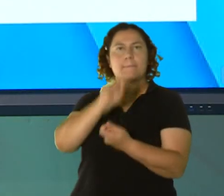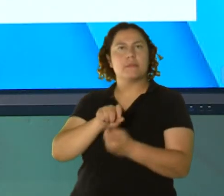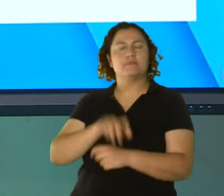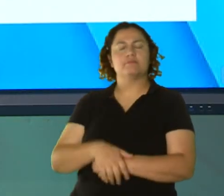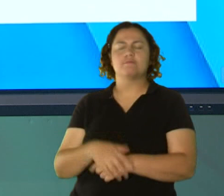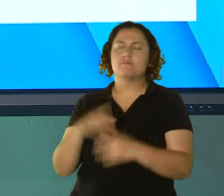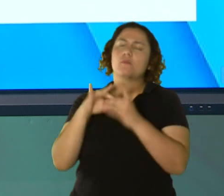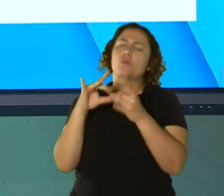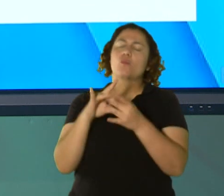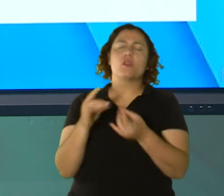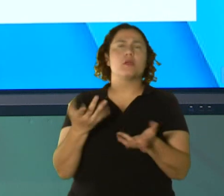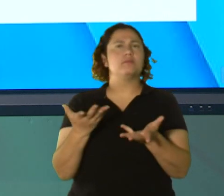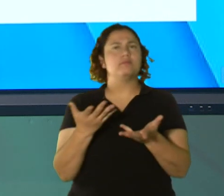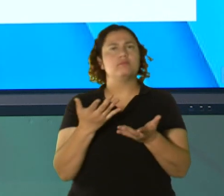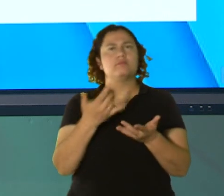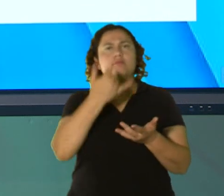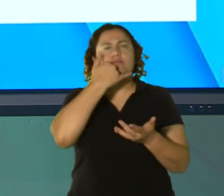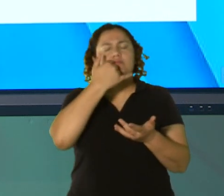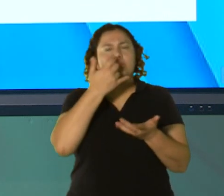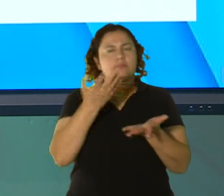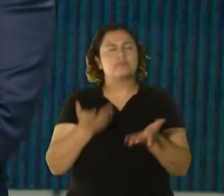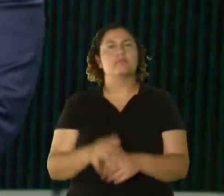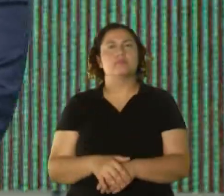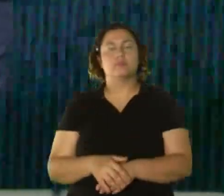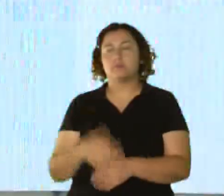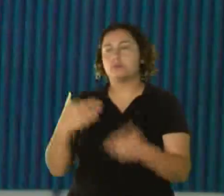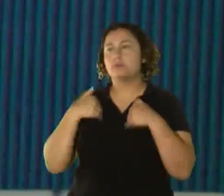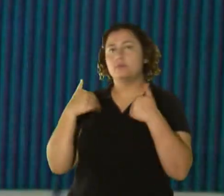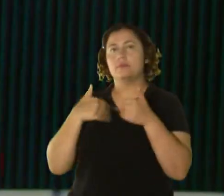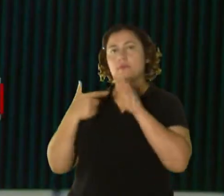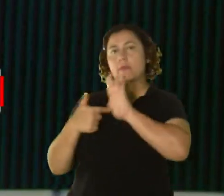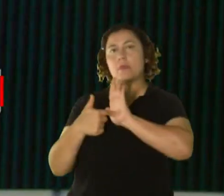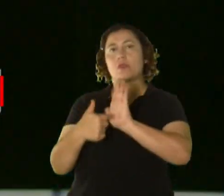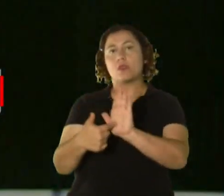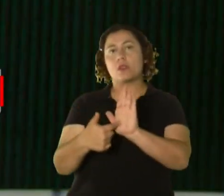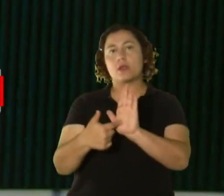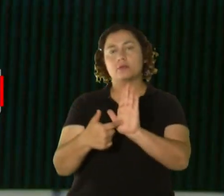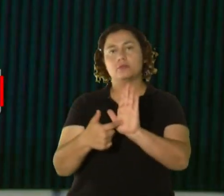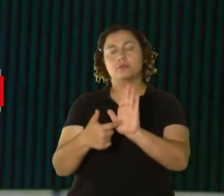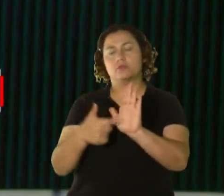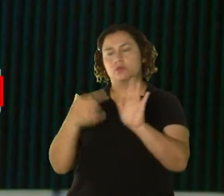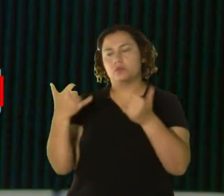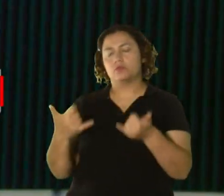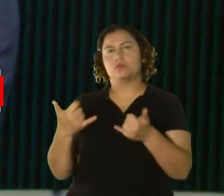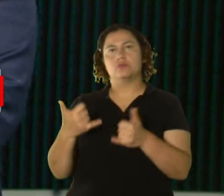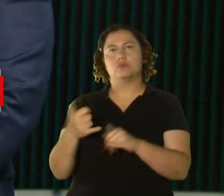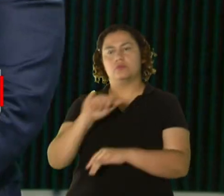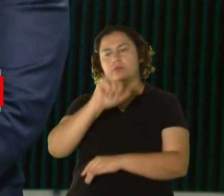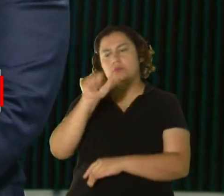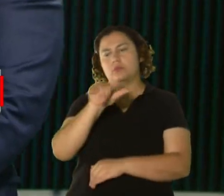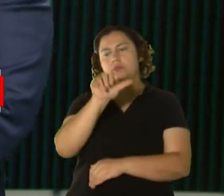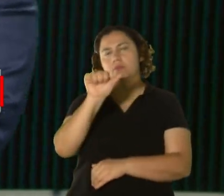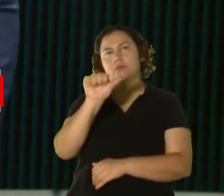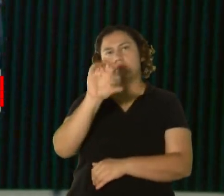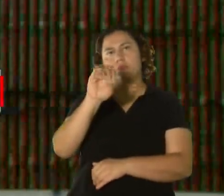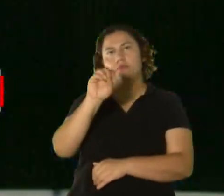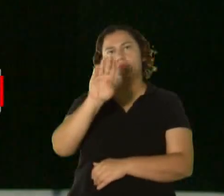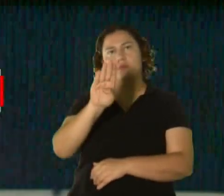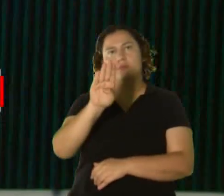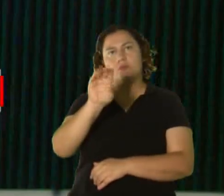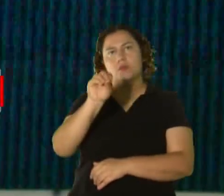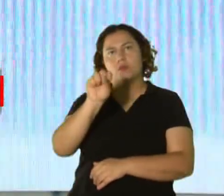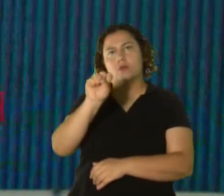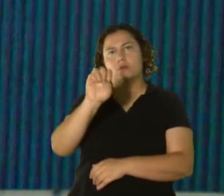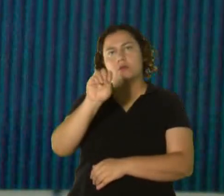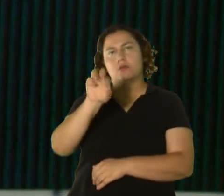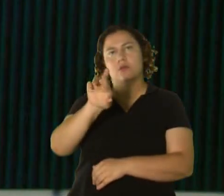Bonilla, qué hay con este caso. Bueno, el joven que estamos presentando en la tarde de hoy se llama Jacob Yarel Osorio